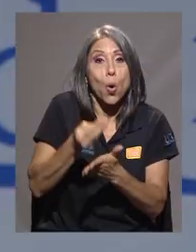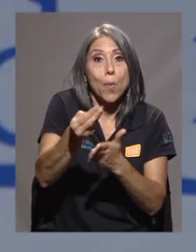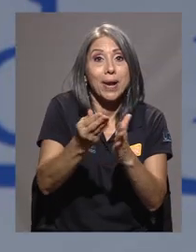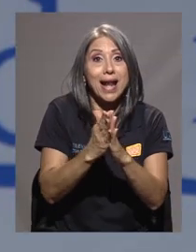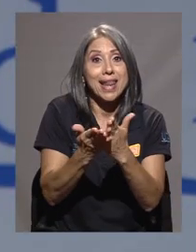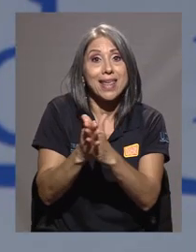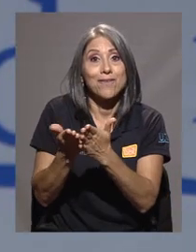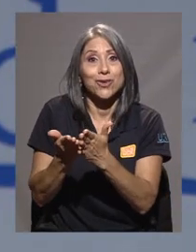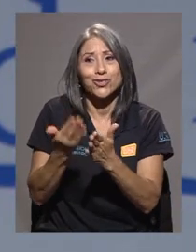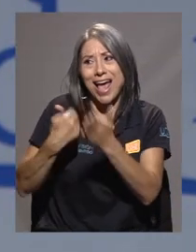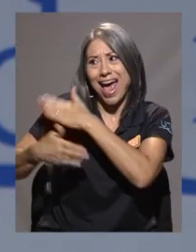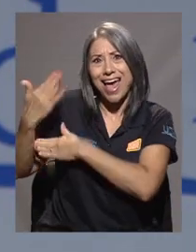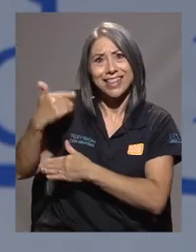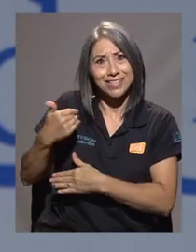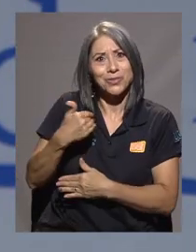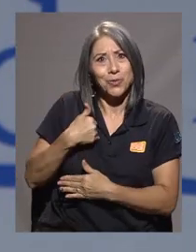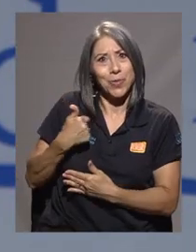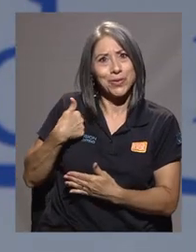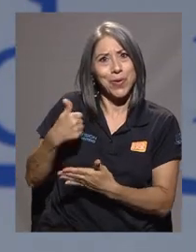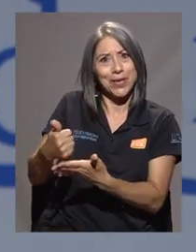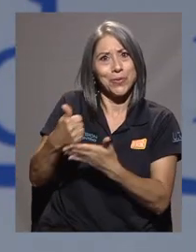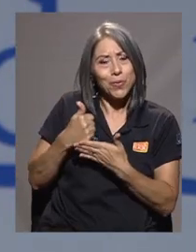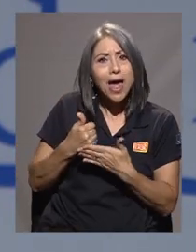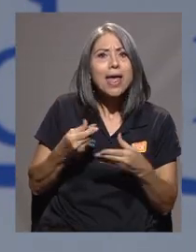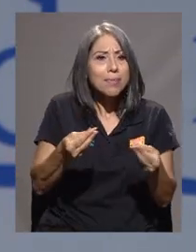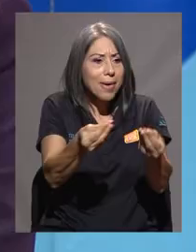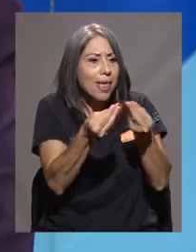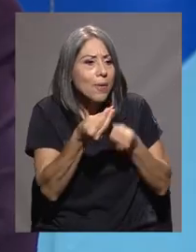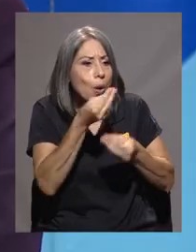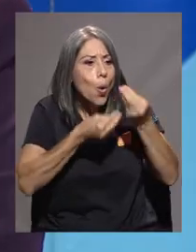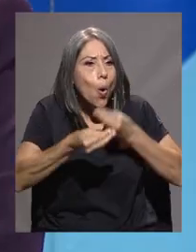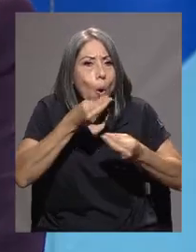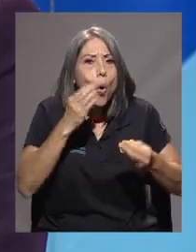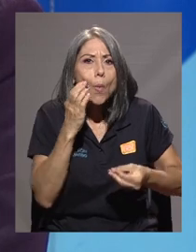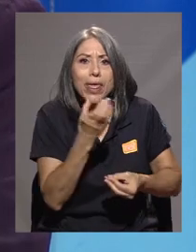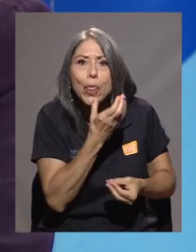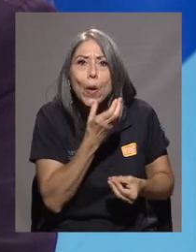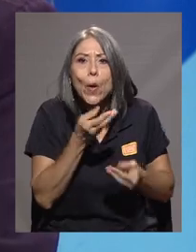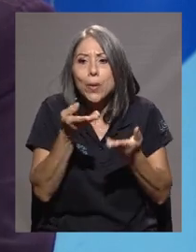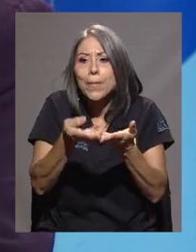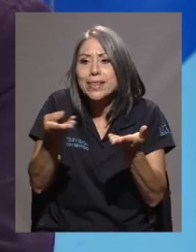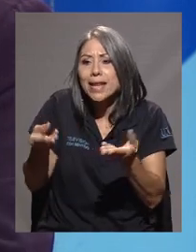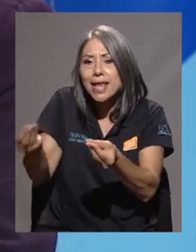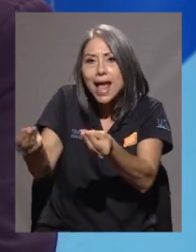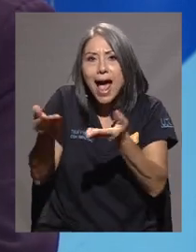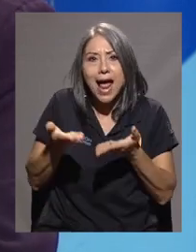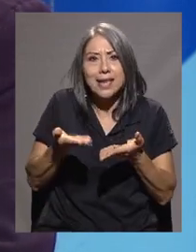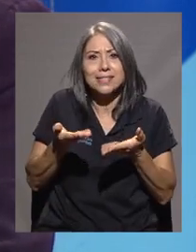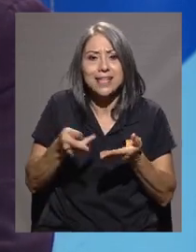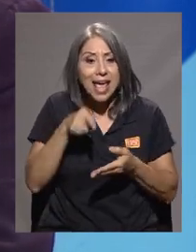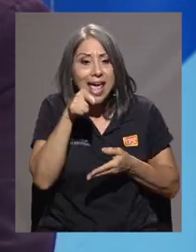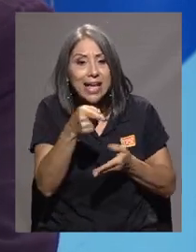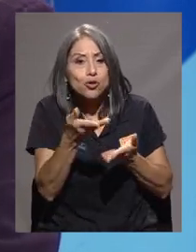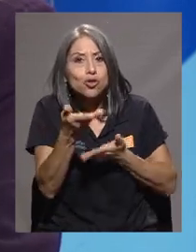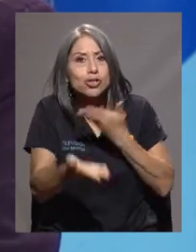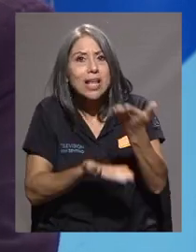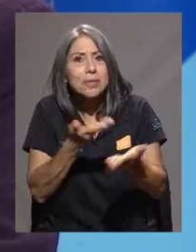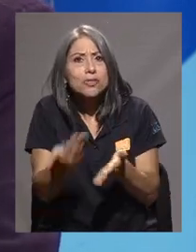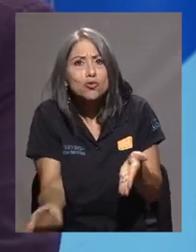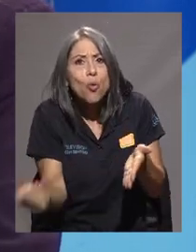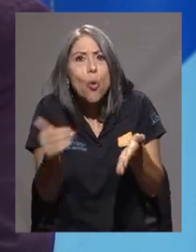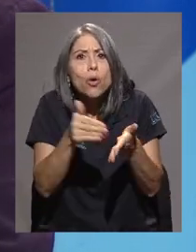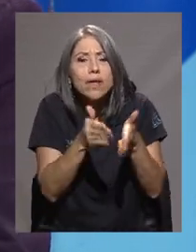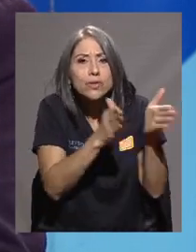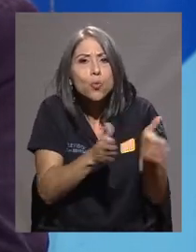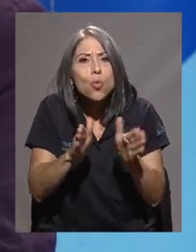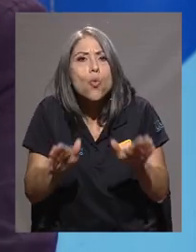cuando yo tuve mi beca comedor, materiales. Entonces, ¿cómo han tenido que reorganizar este tipo de servicios que se